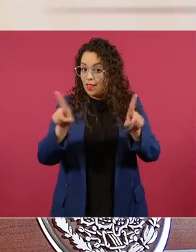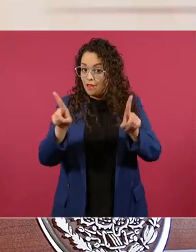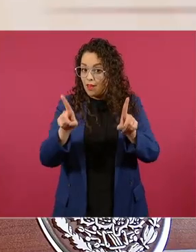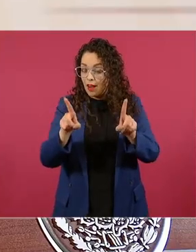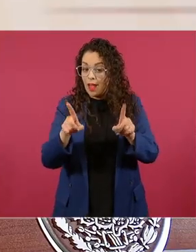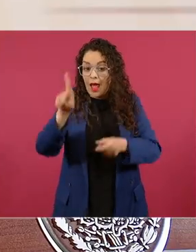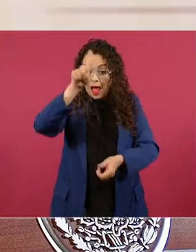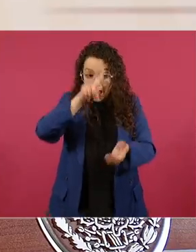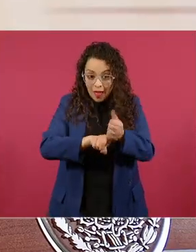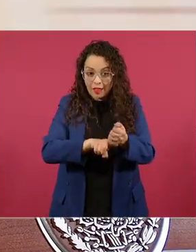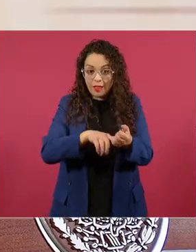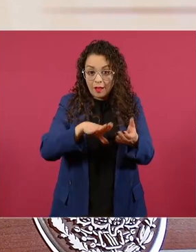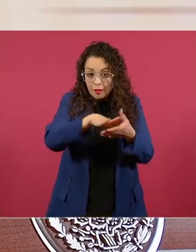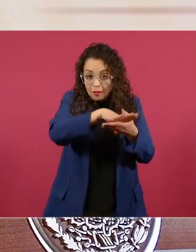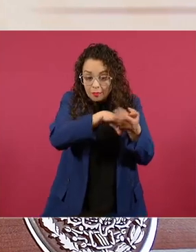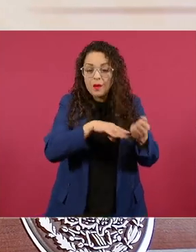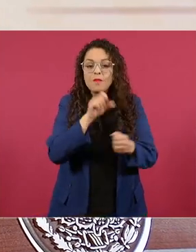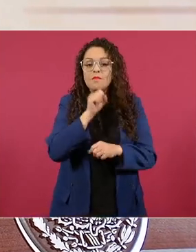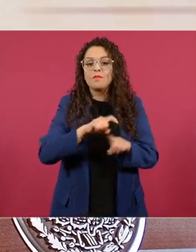incluso en los tres